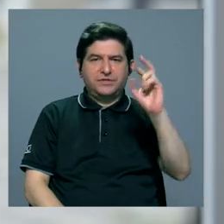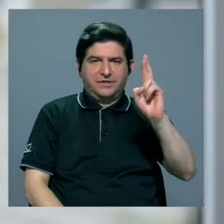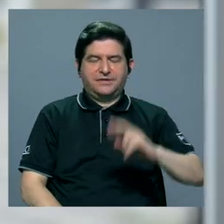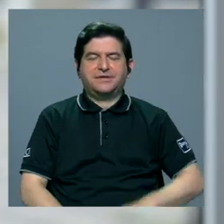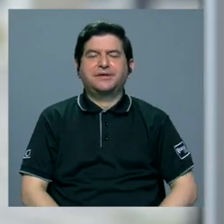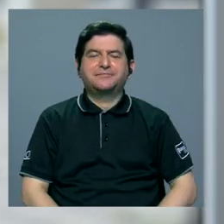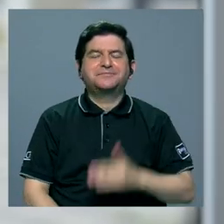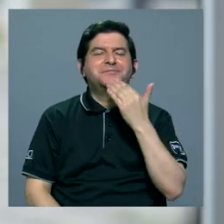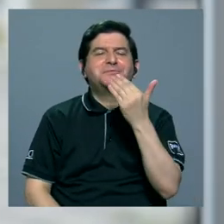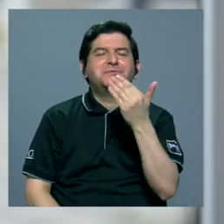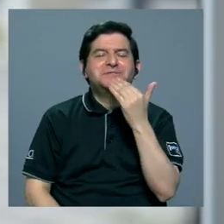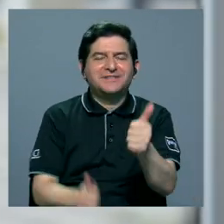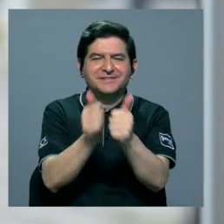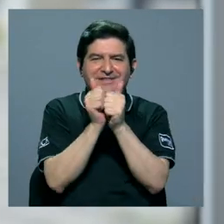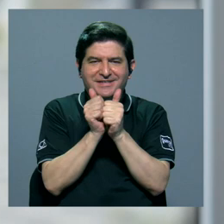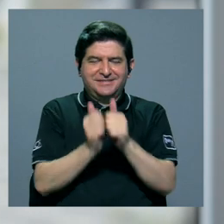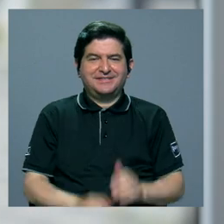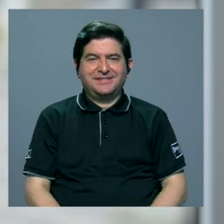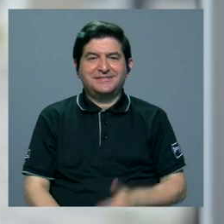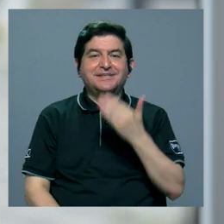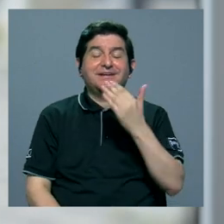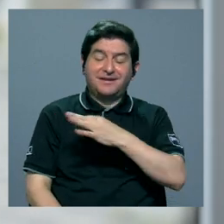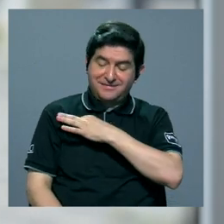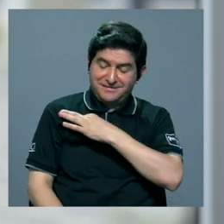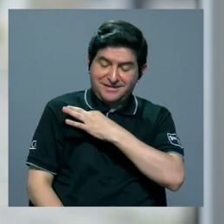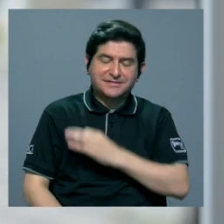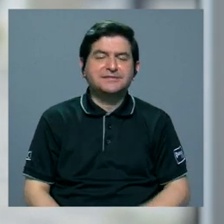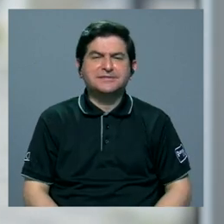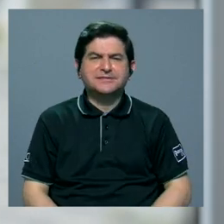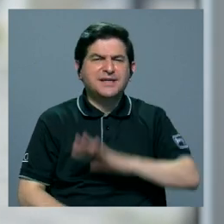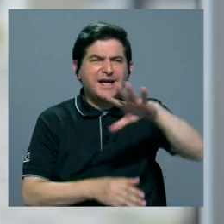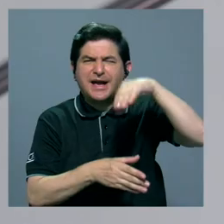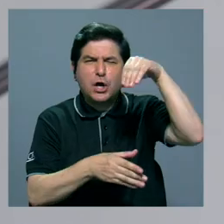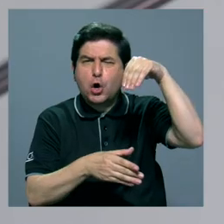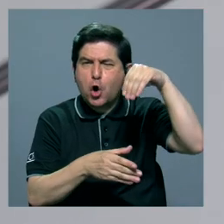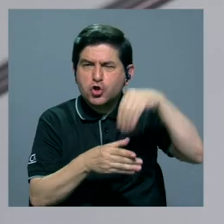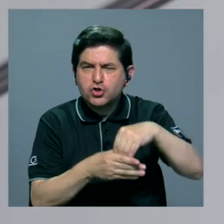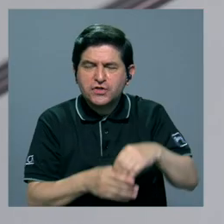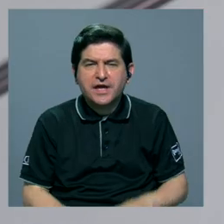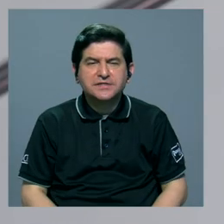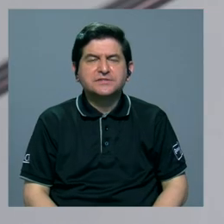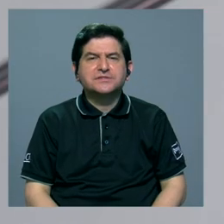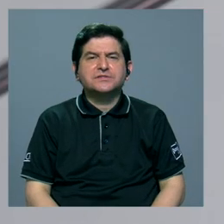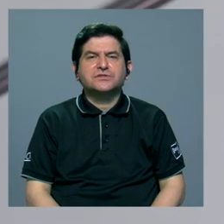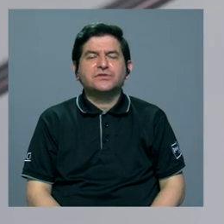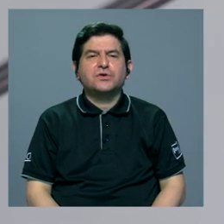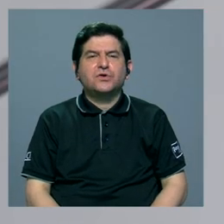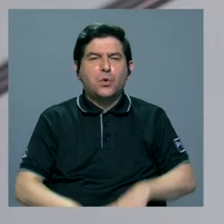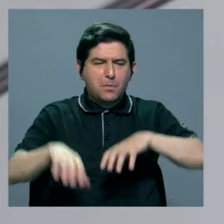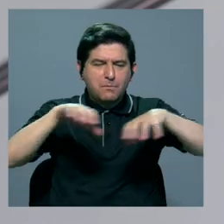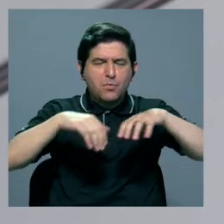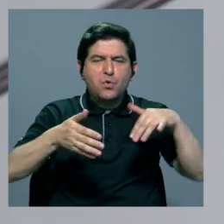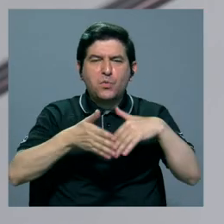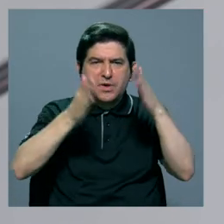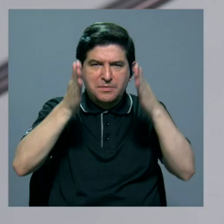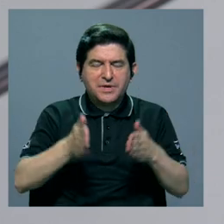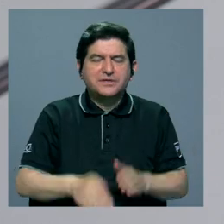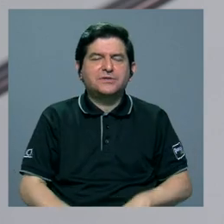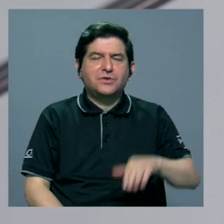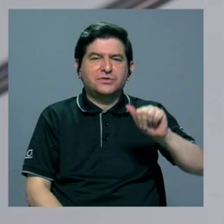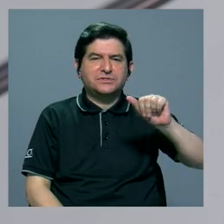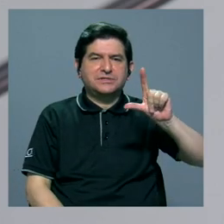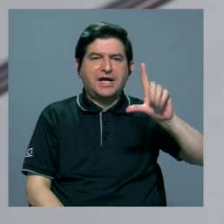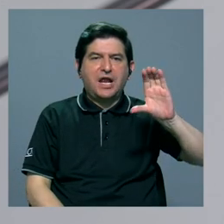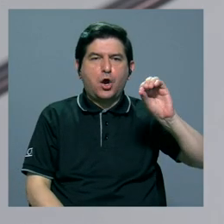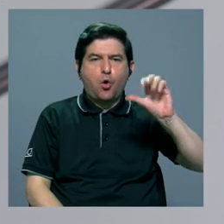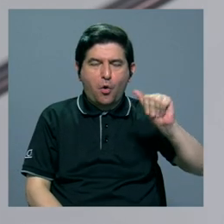Muchísimas gracias por acompañarnos Muchas gracias por la invitación En el contexto de la conmemoración de los movimientos estudiantiles de Alcoa